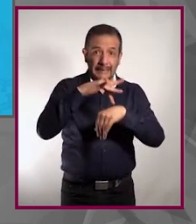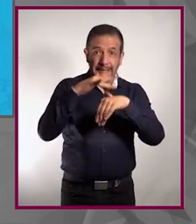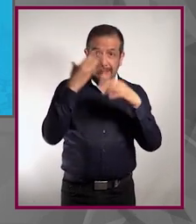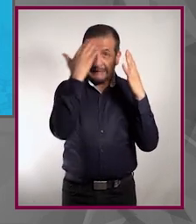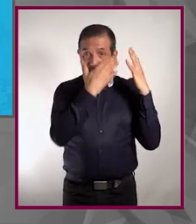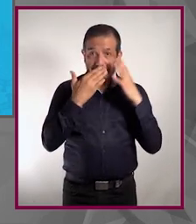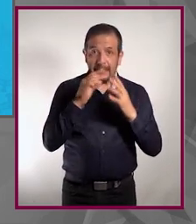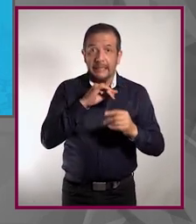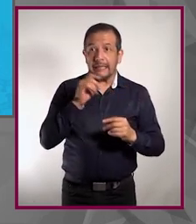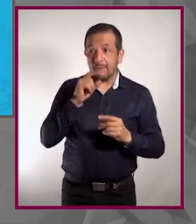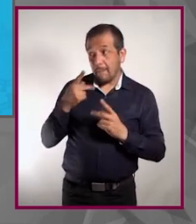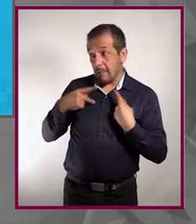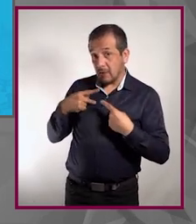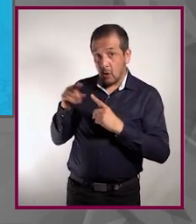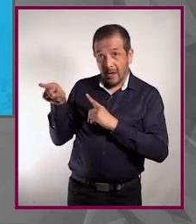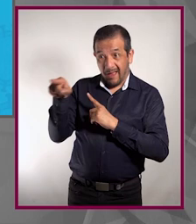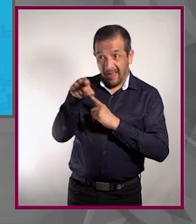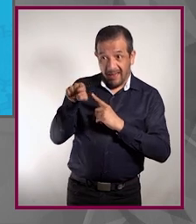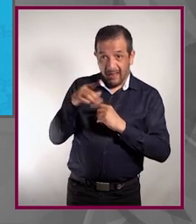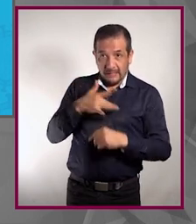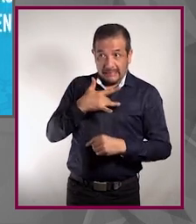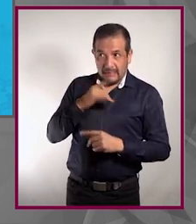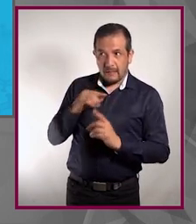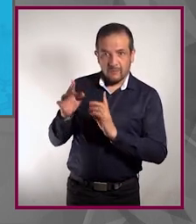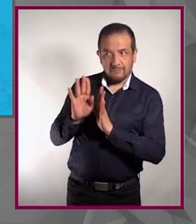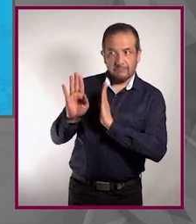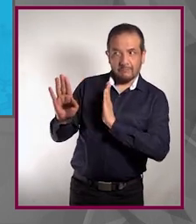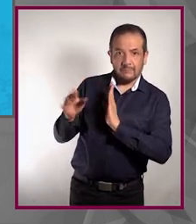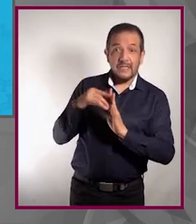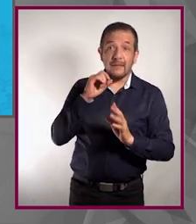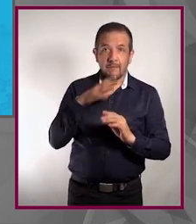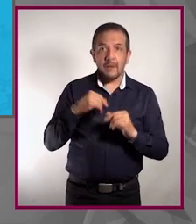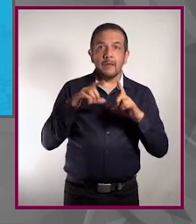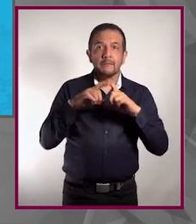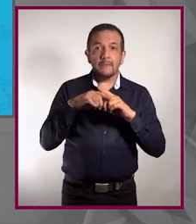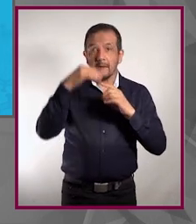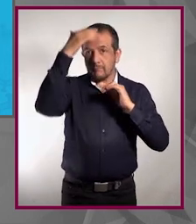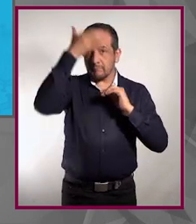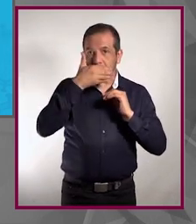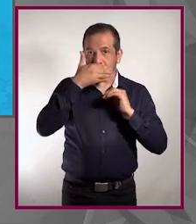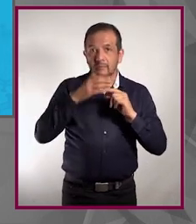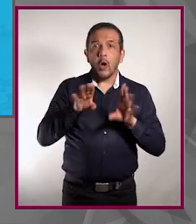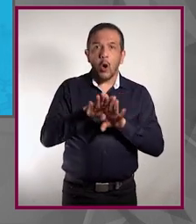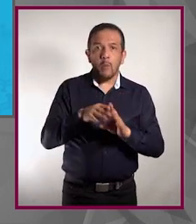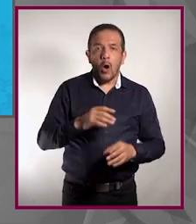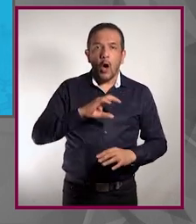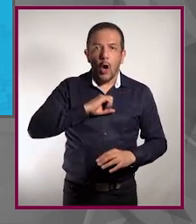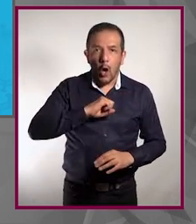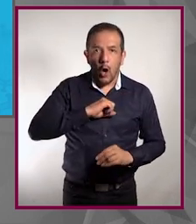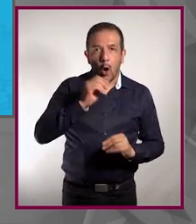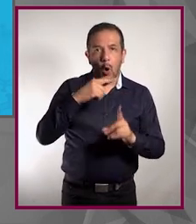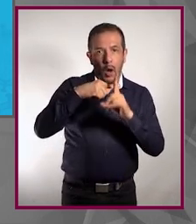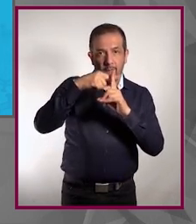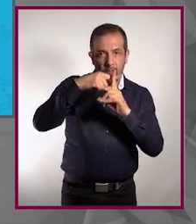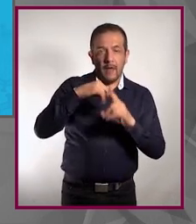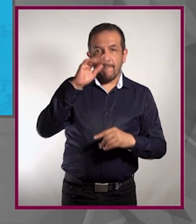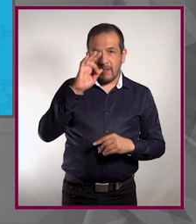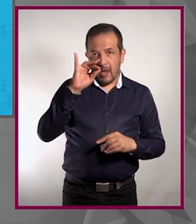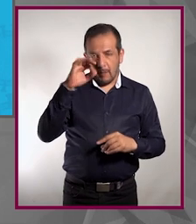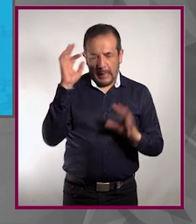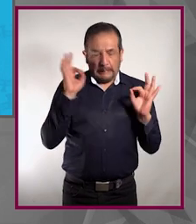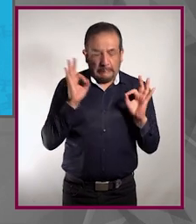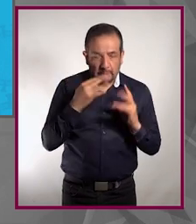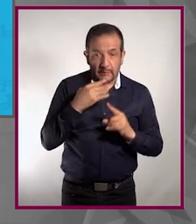Evitar el contacto cercano con aquellos que presentan síntomas. Usar mascarillas si tienen síntomas como la tos o fiebre. Es